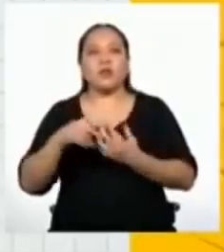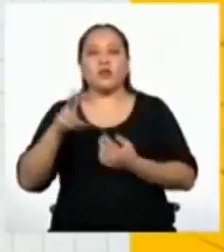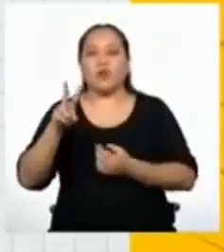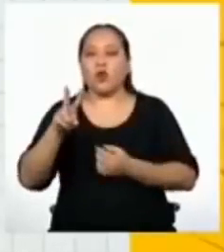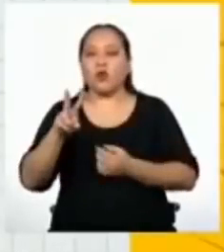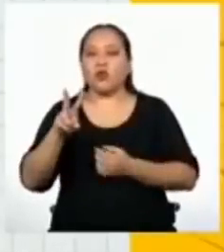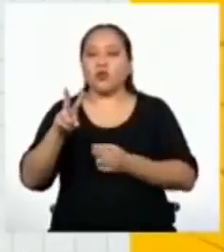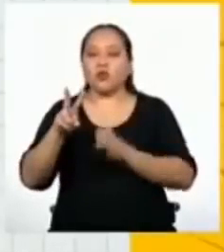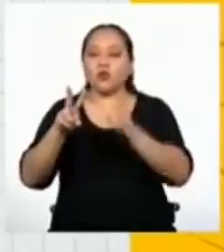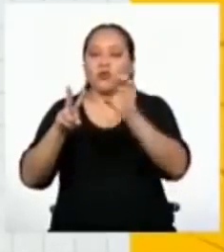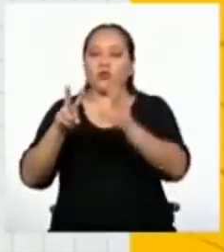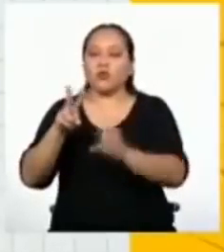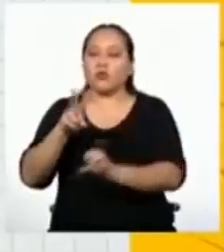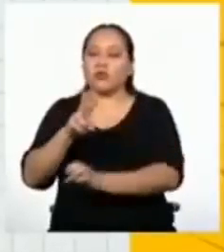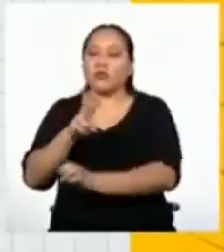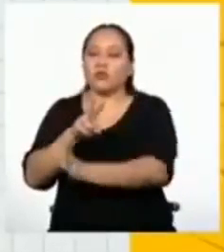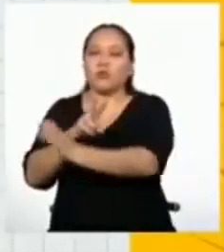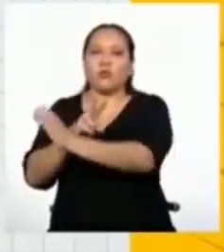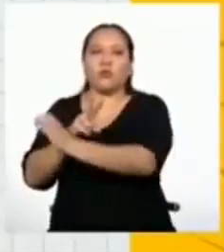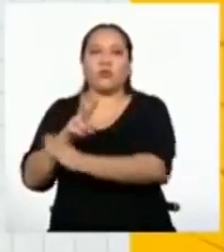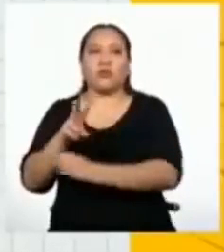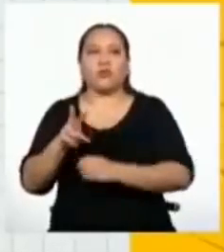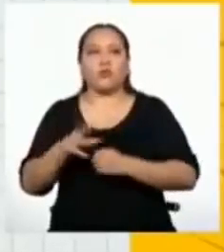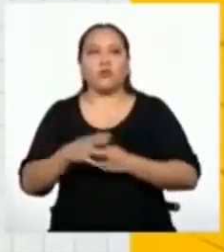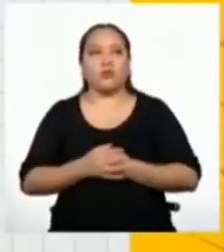extremos.